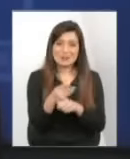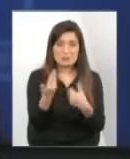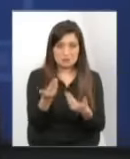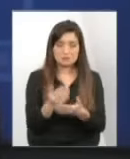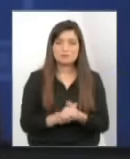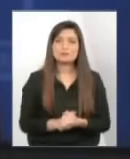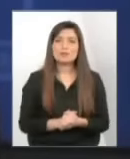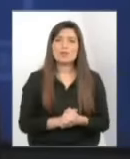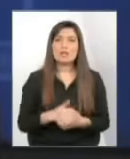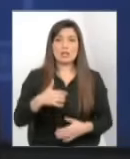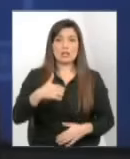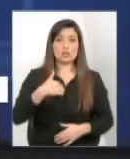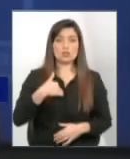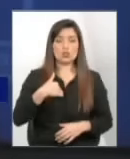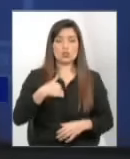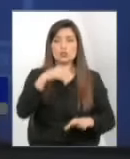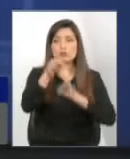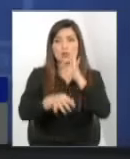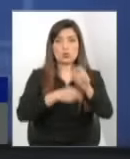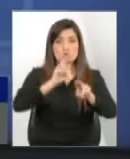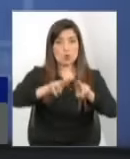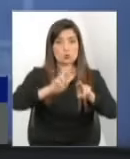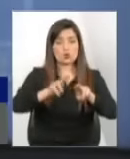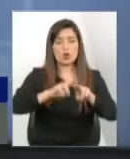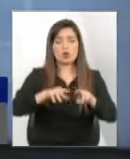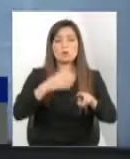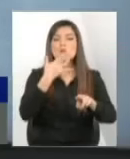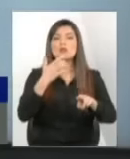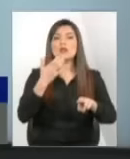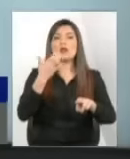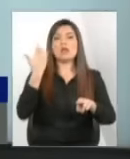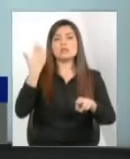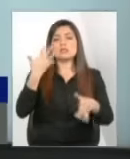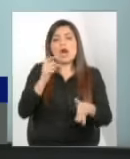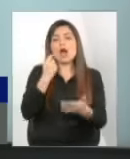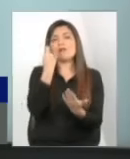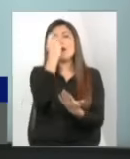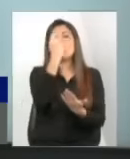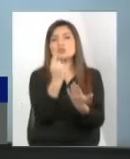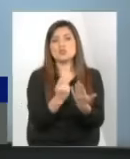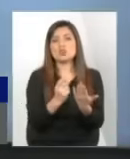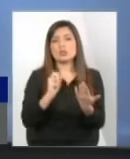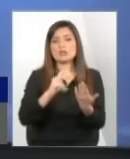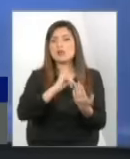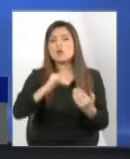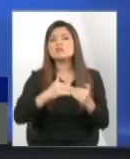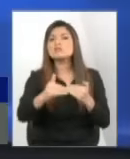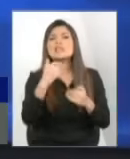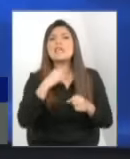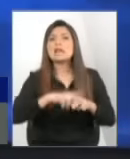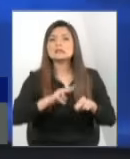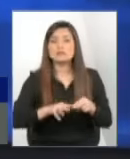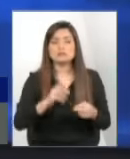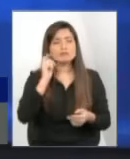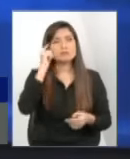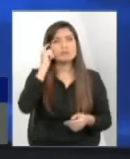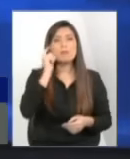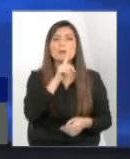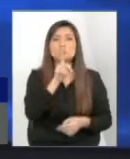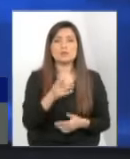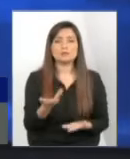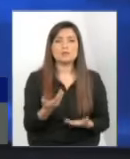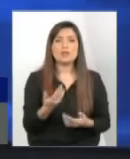yo señalo que la solución a esto porque después del diagnóstico tenemos que preguntarnos que vamos a hacer es primero decir que un niño